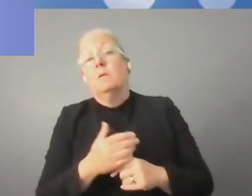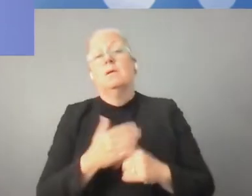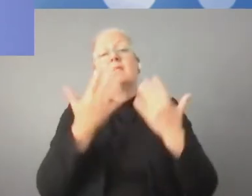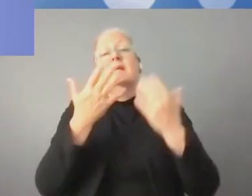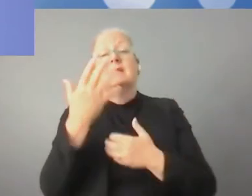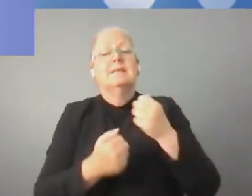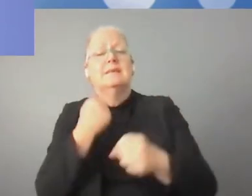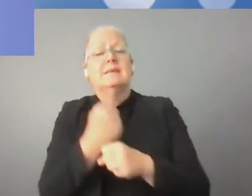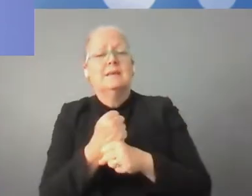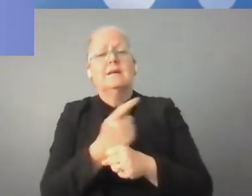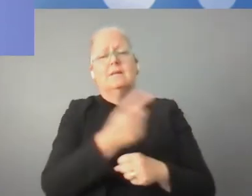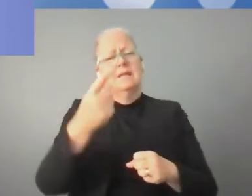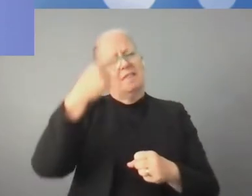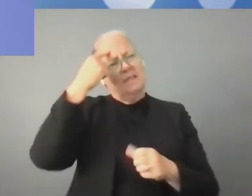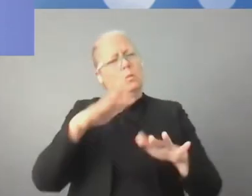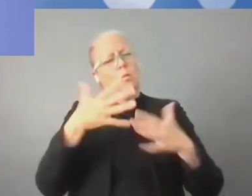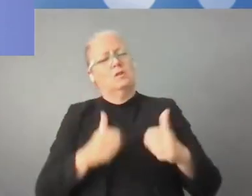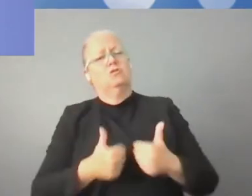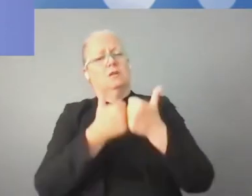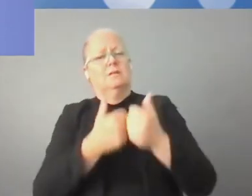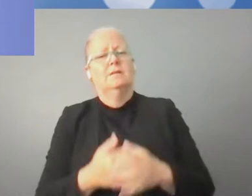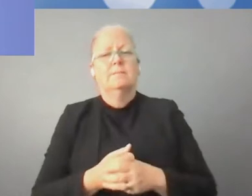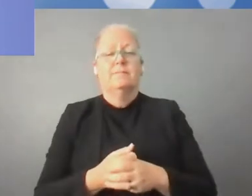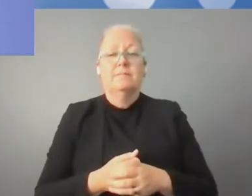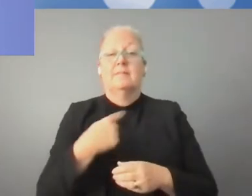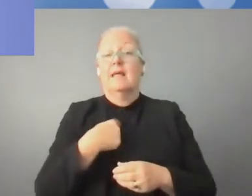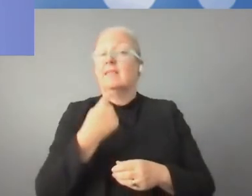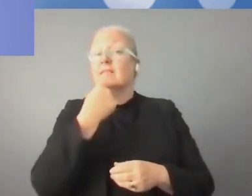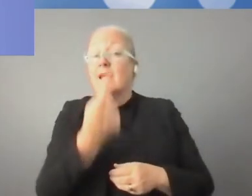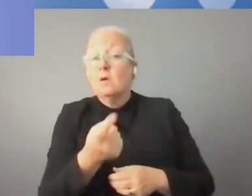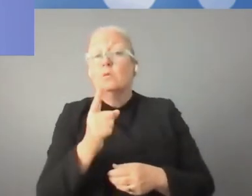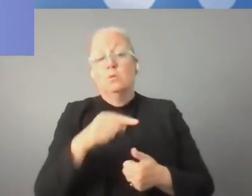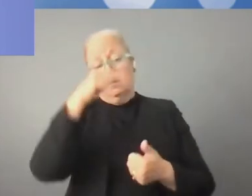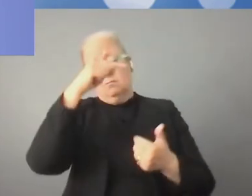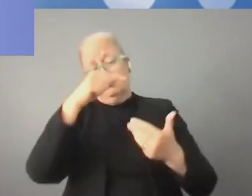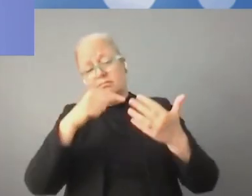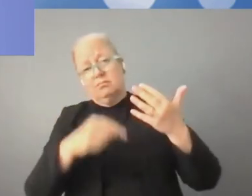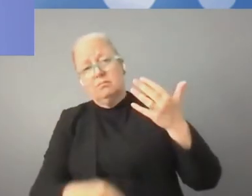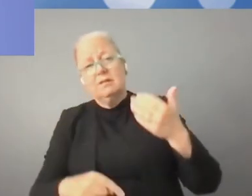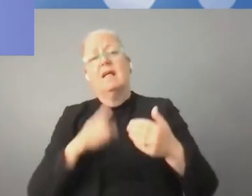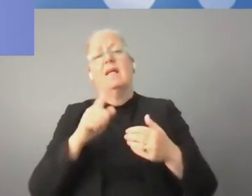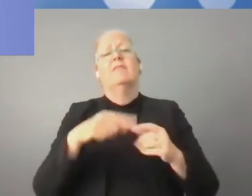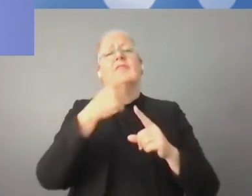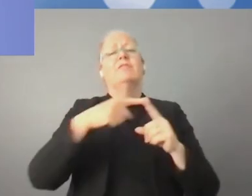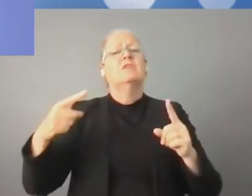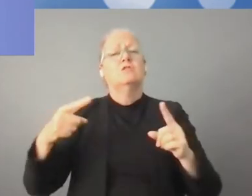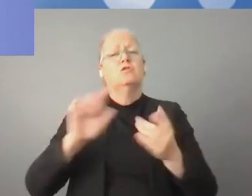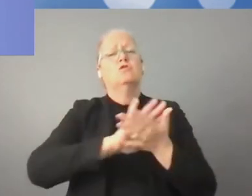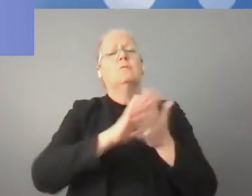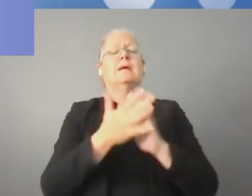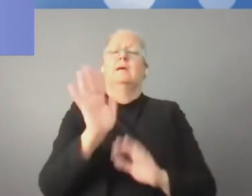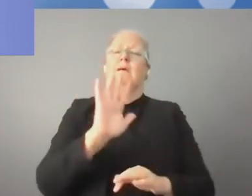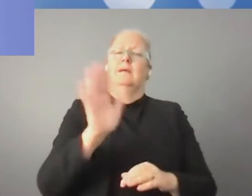pero creo que ya se ha hecho mucho. La gente no esperó, pero empezó a buscar soluciones.